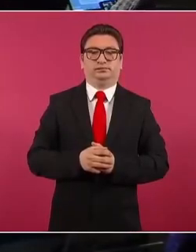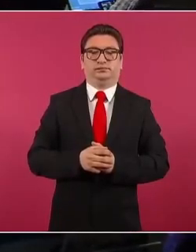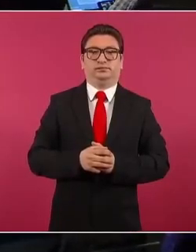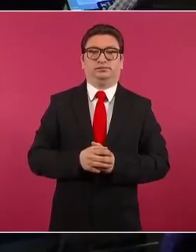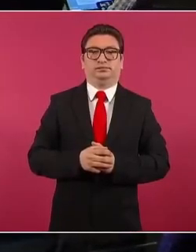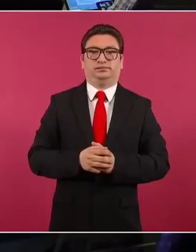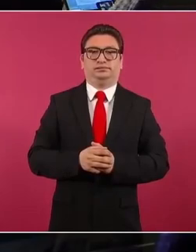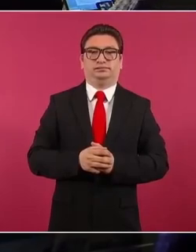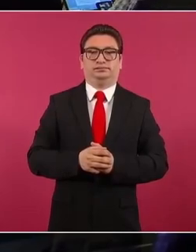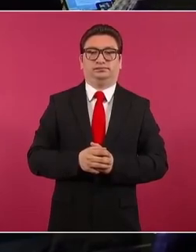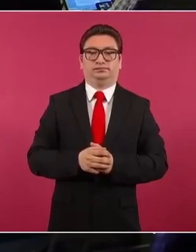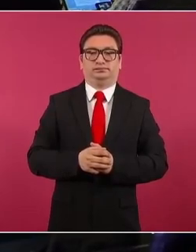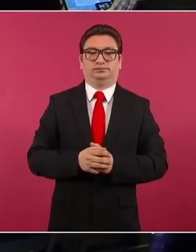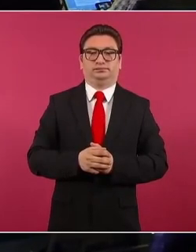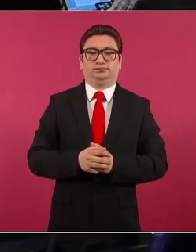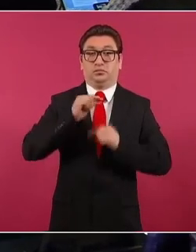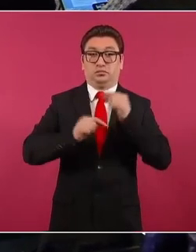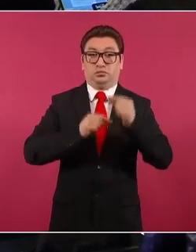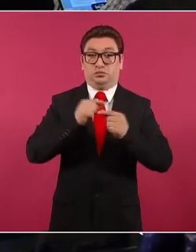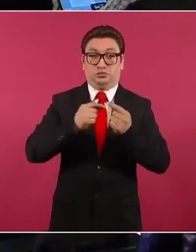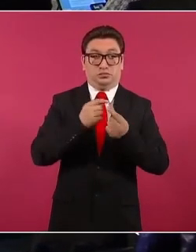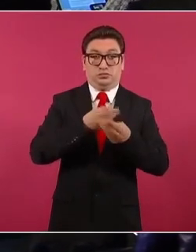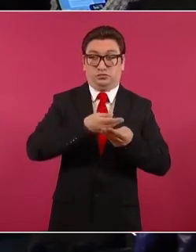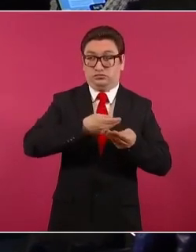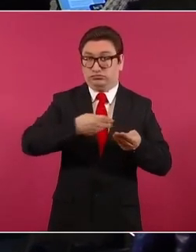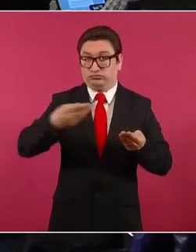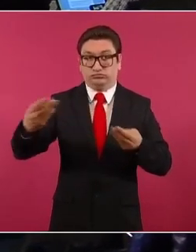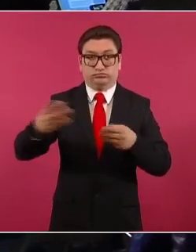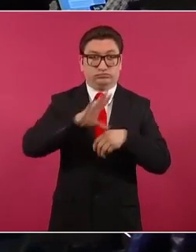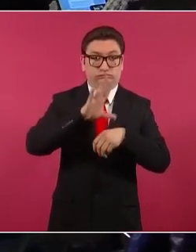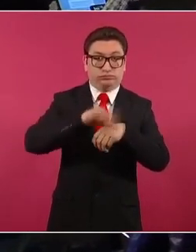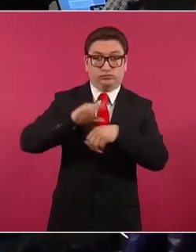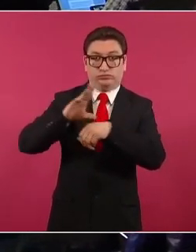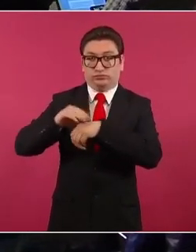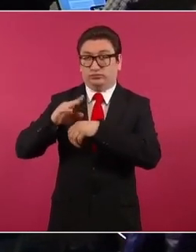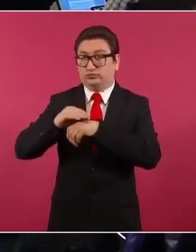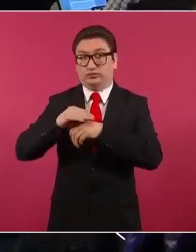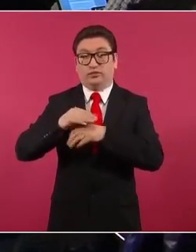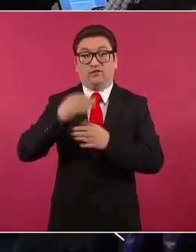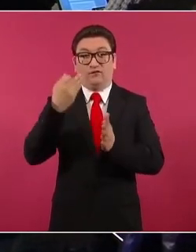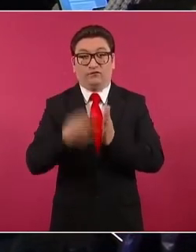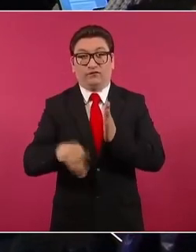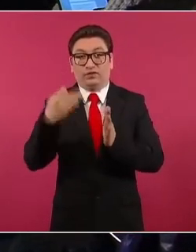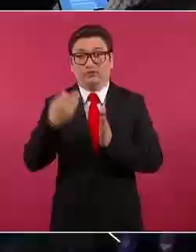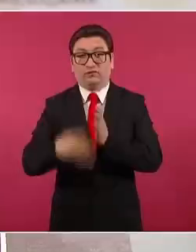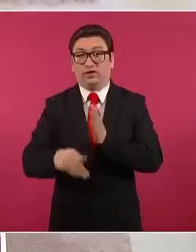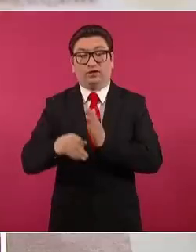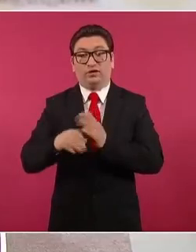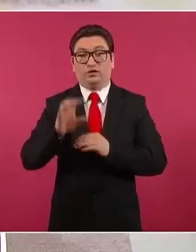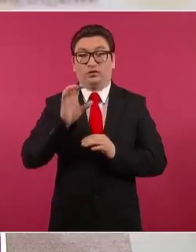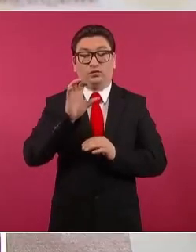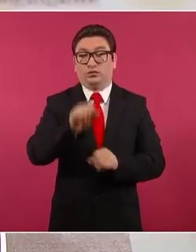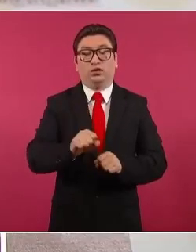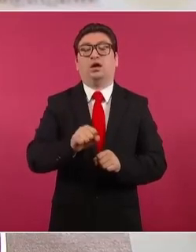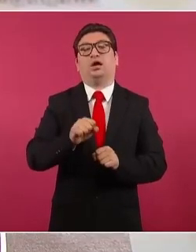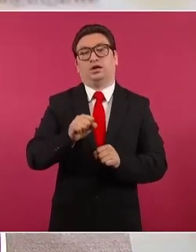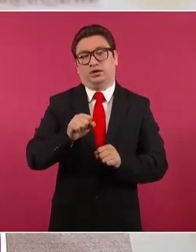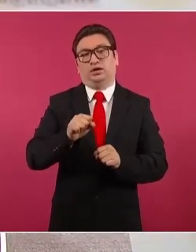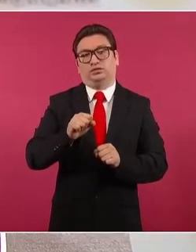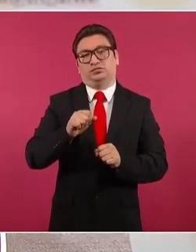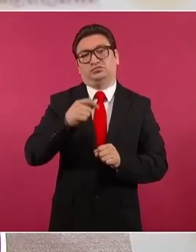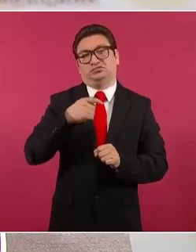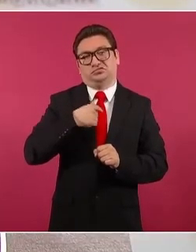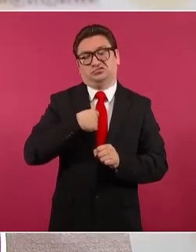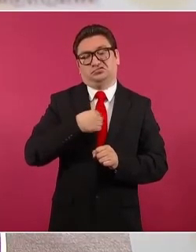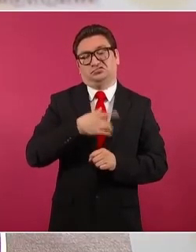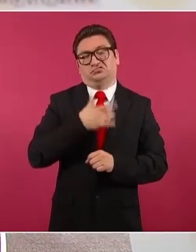se vayan otorgando y no alcancen, pues yo estoy seguro que el gobierno